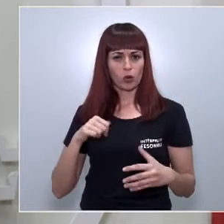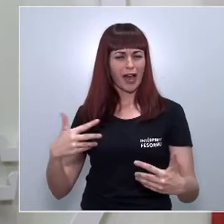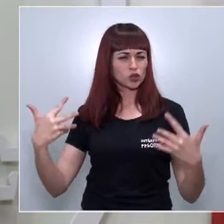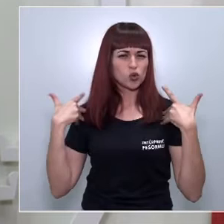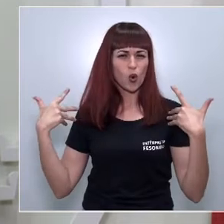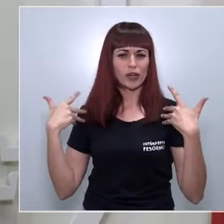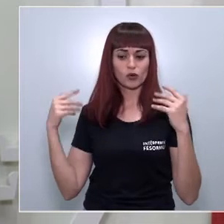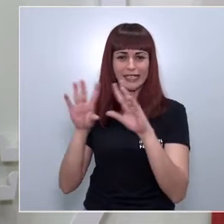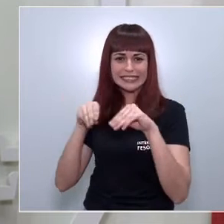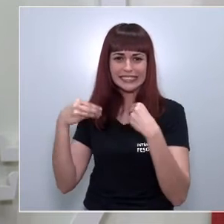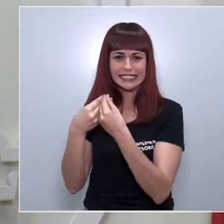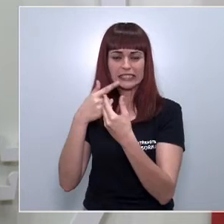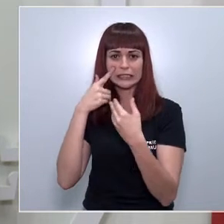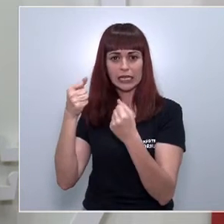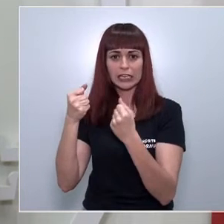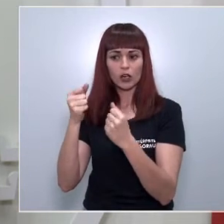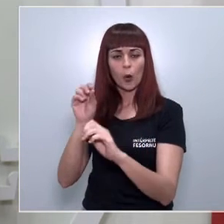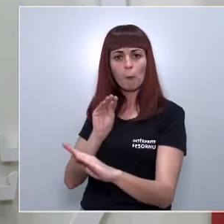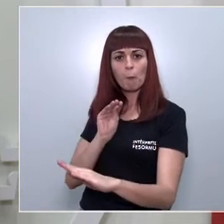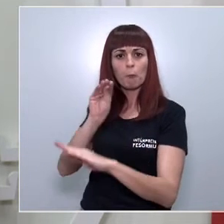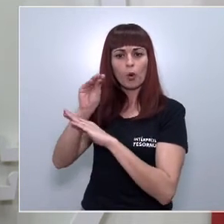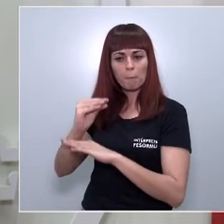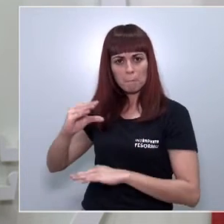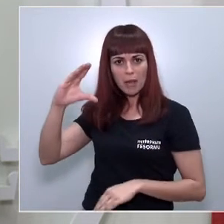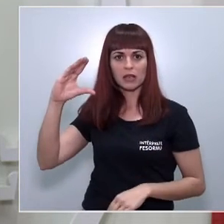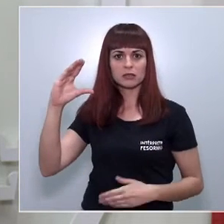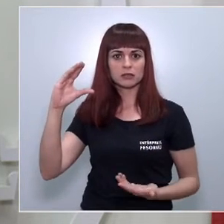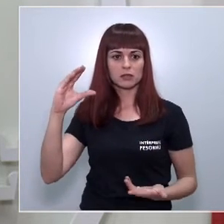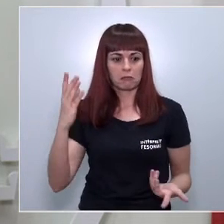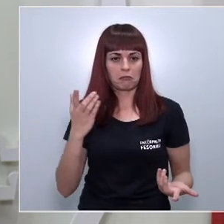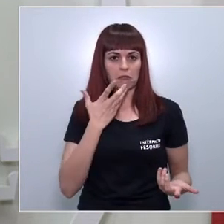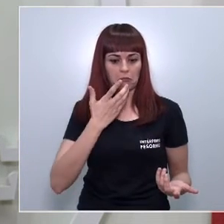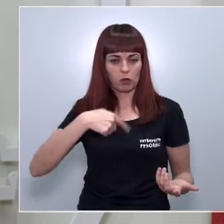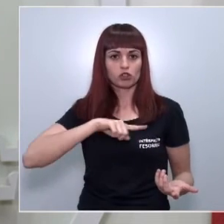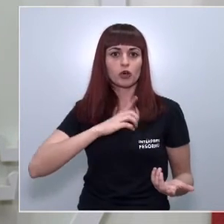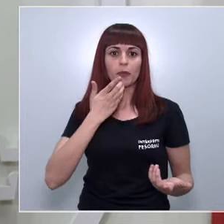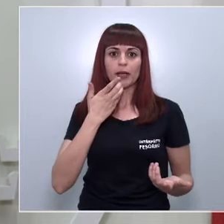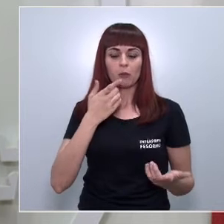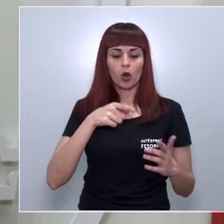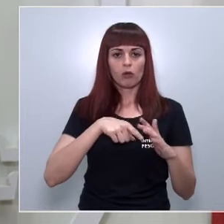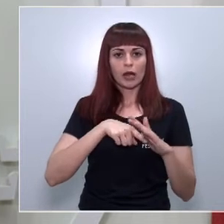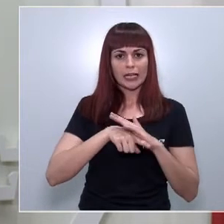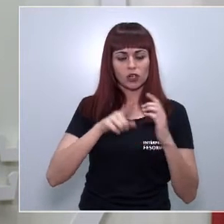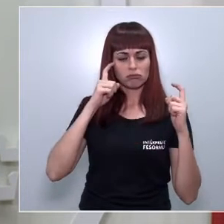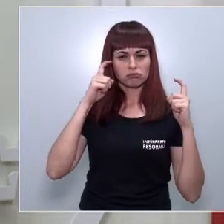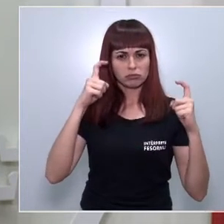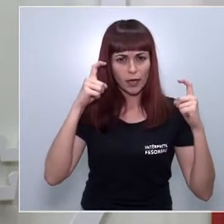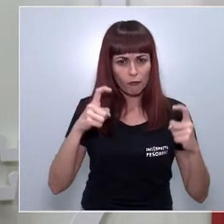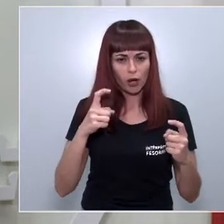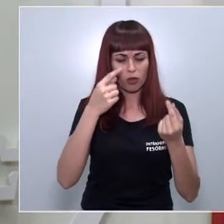un colapso sanitario recibirán muchos más fondos, mientras que las que hemos realizado también un ingente esfuerzo